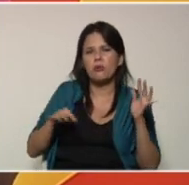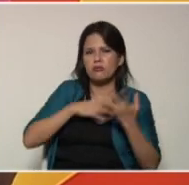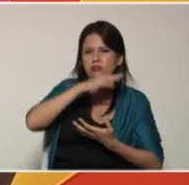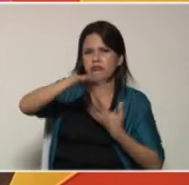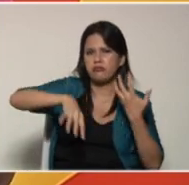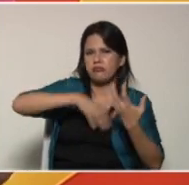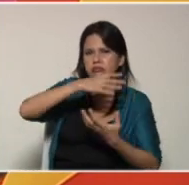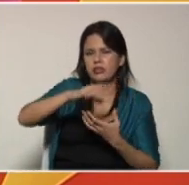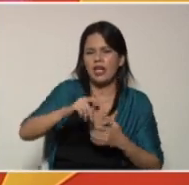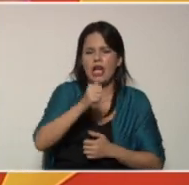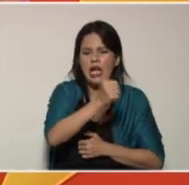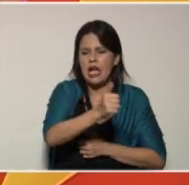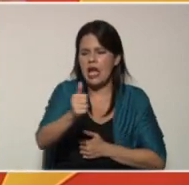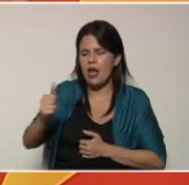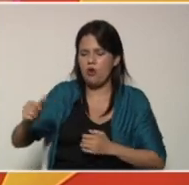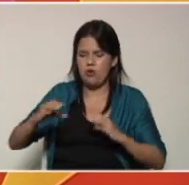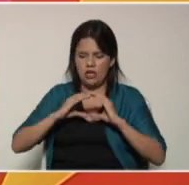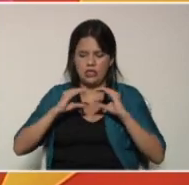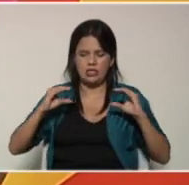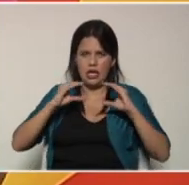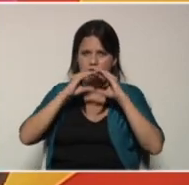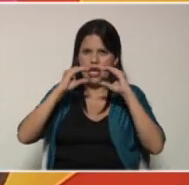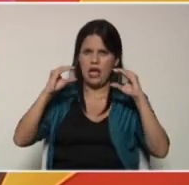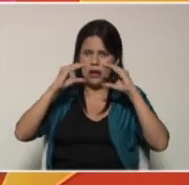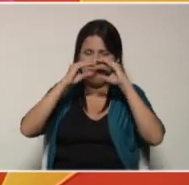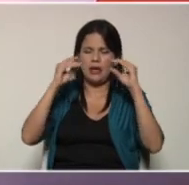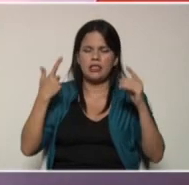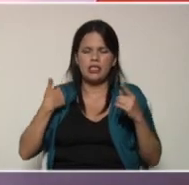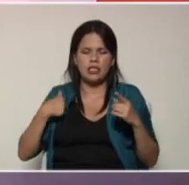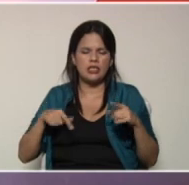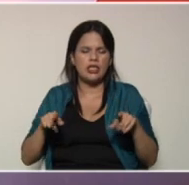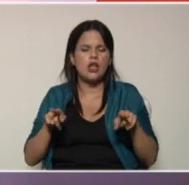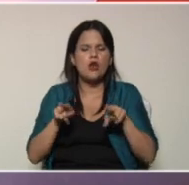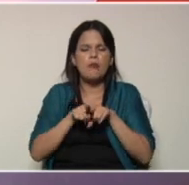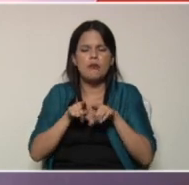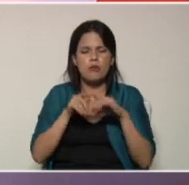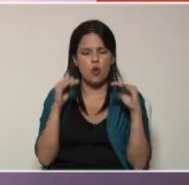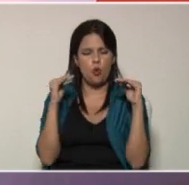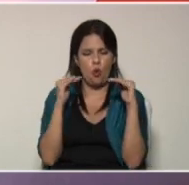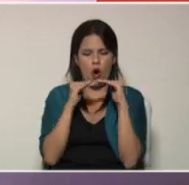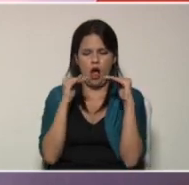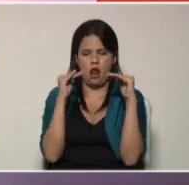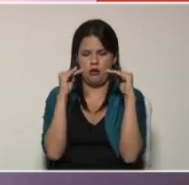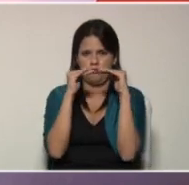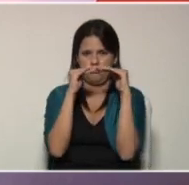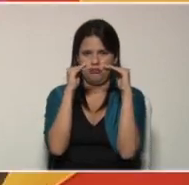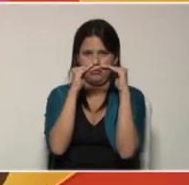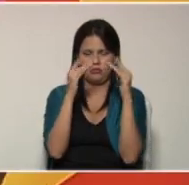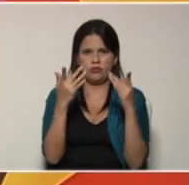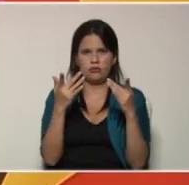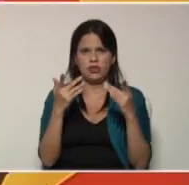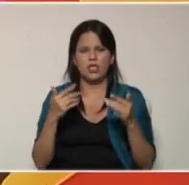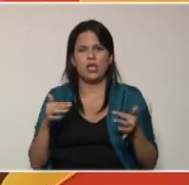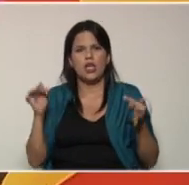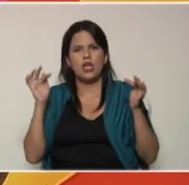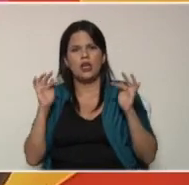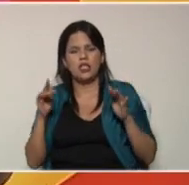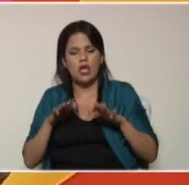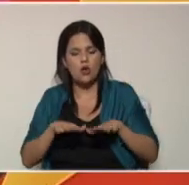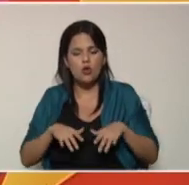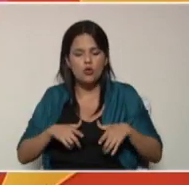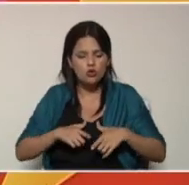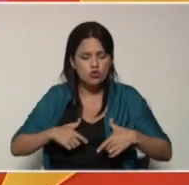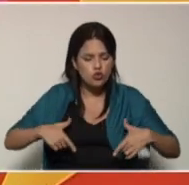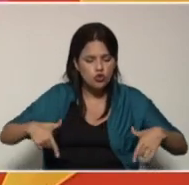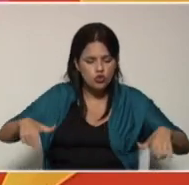esas capas deben de tener la misma cantidad o sea de partes iguales al momento de ir colocándose hay que tratar de que estén en un suelo